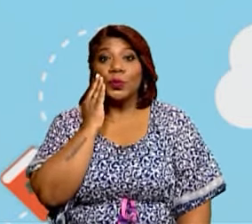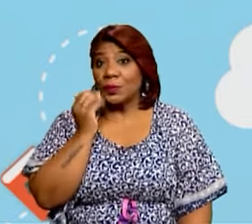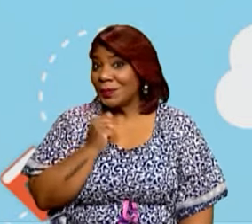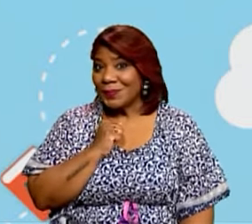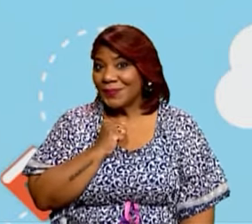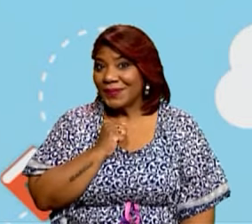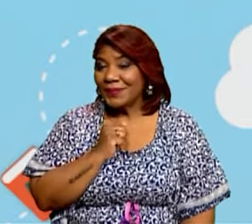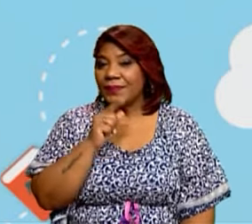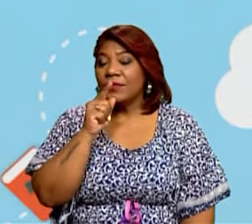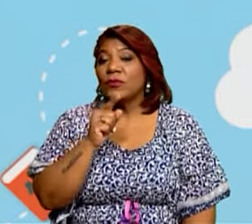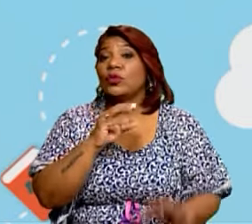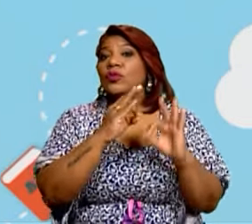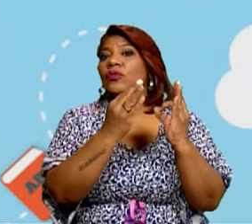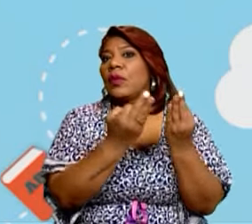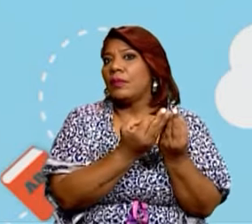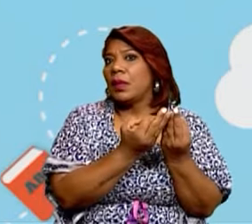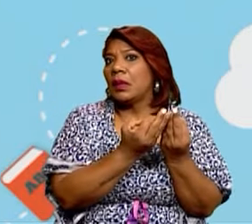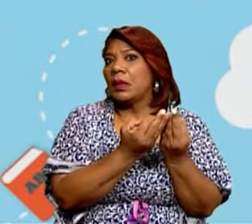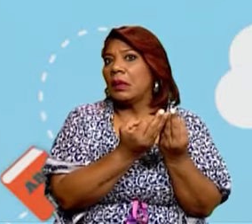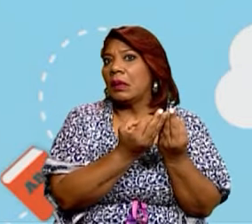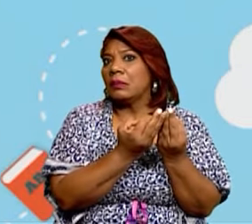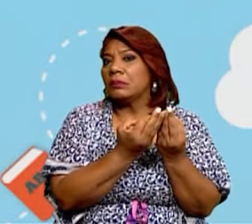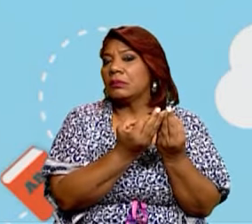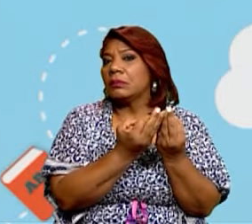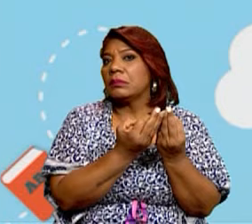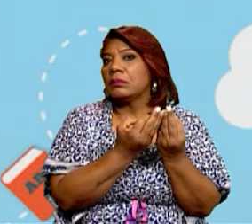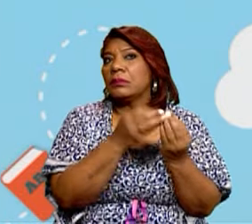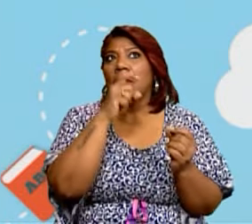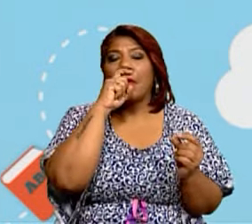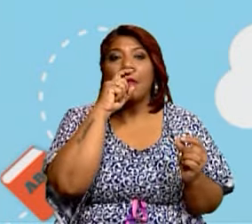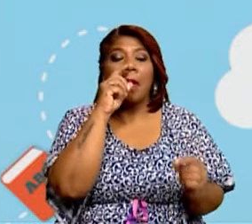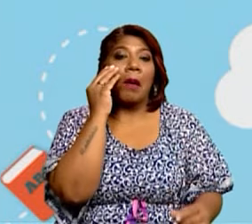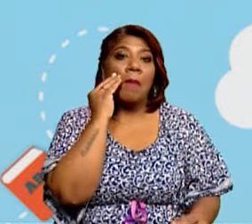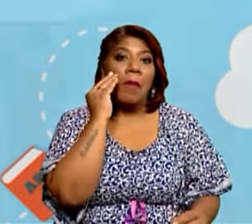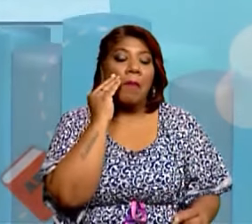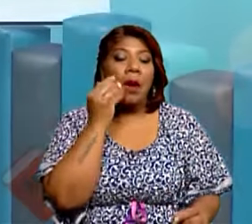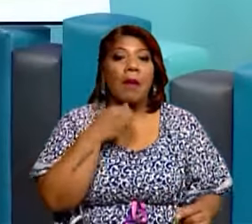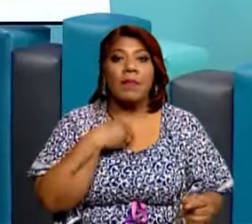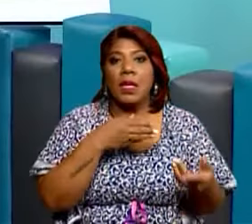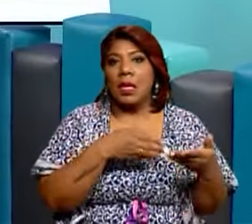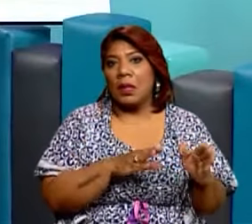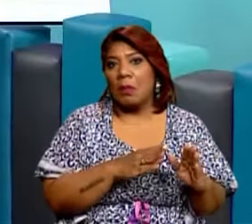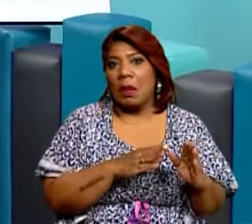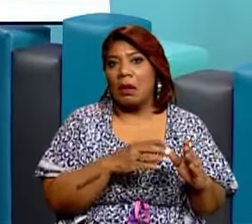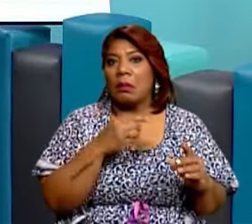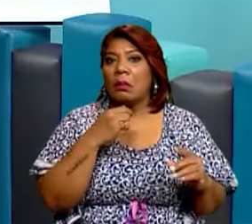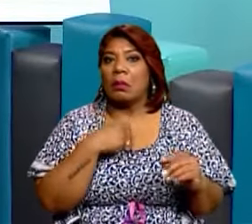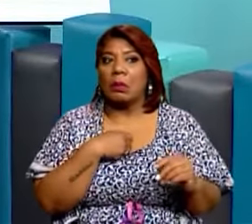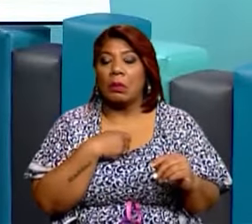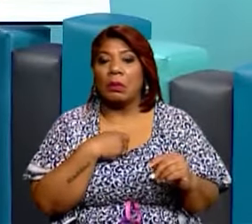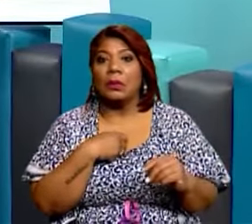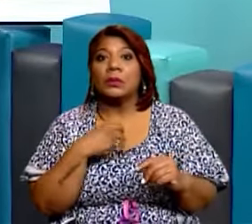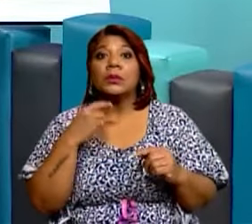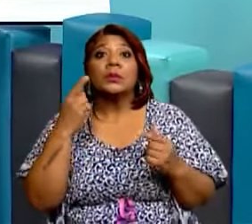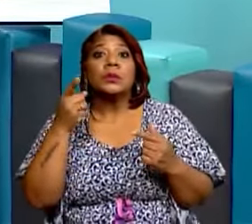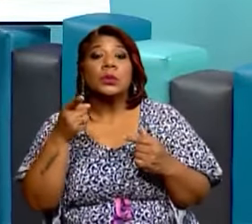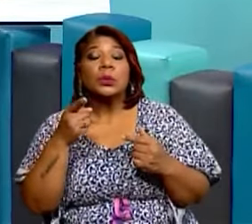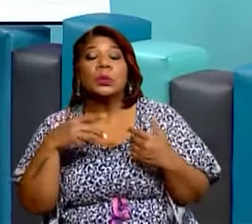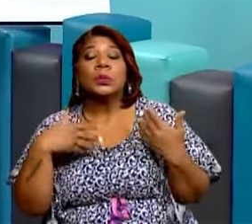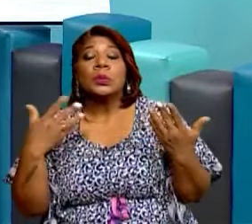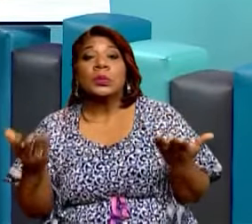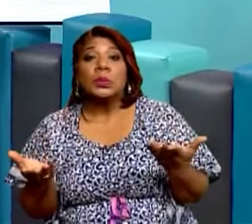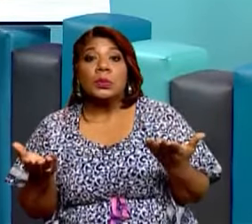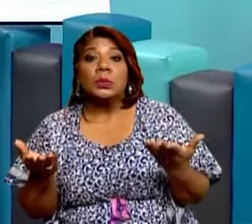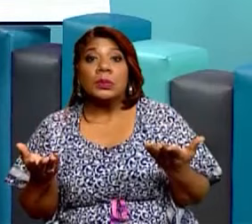Aquí vas a dibujar tu rostro. Recuerda todo lo que hay en tu rostro. ¿Qué tiene nuestro rostro? Tenemos los ojos, tenemos la nariz, tenemos la